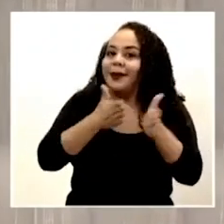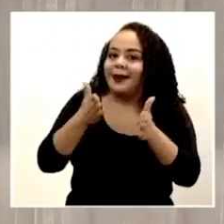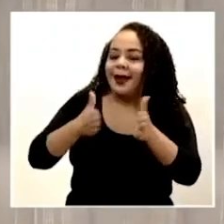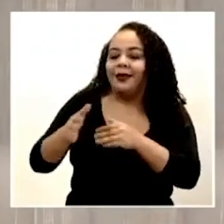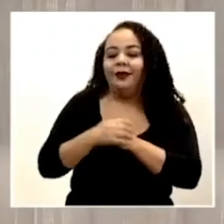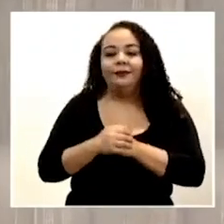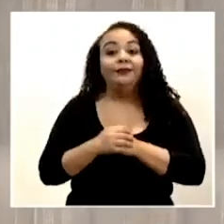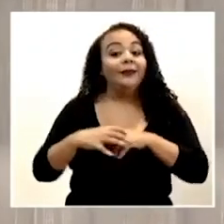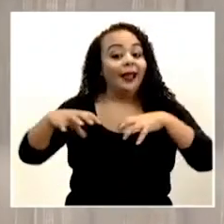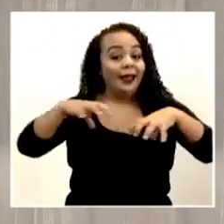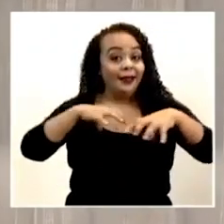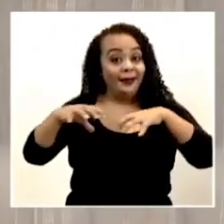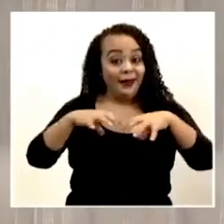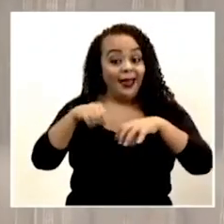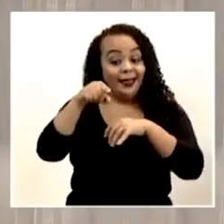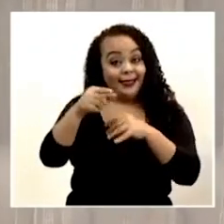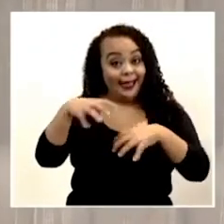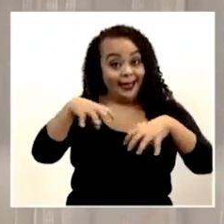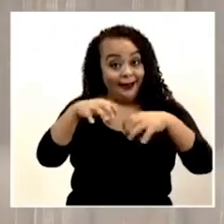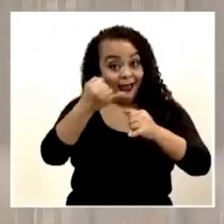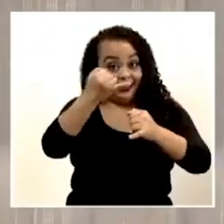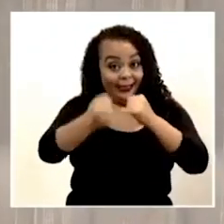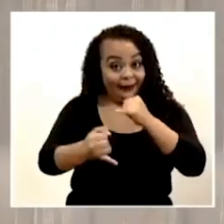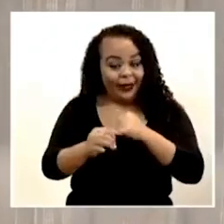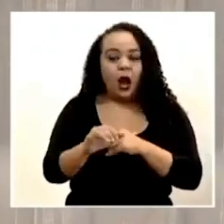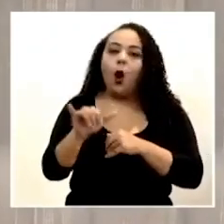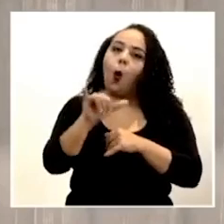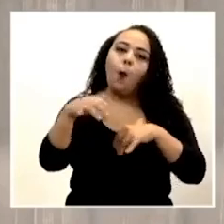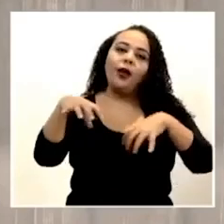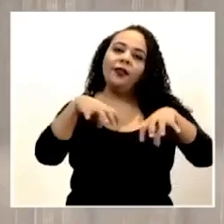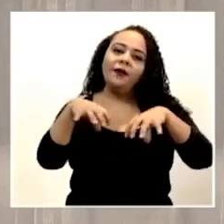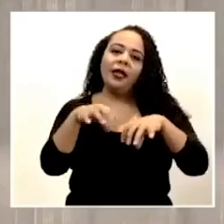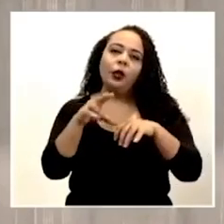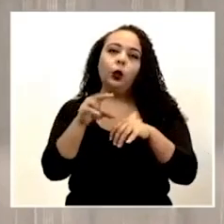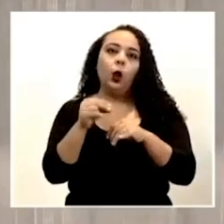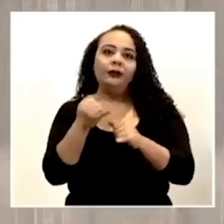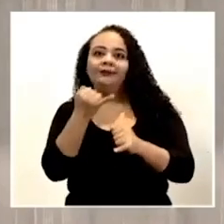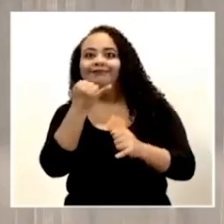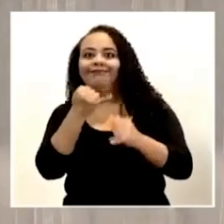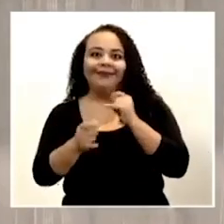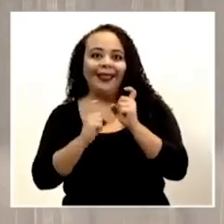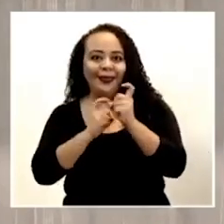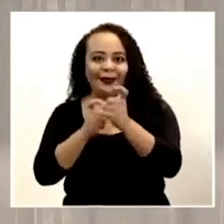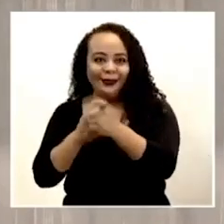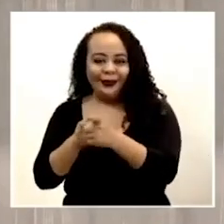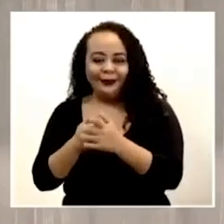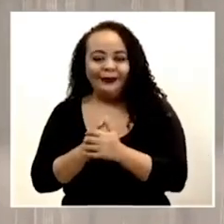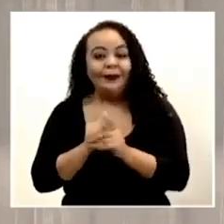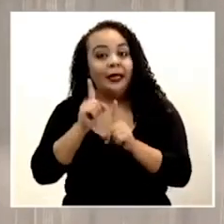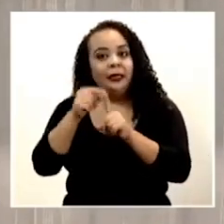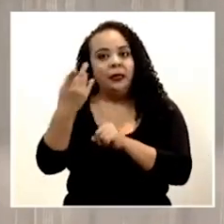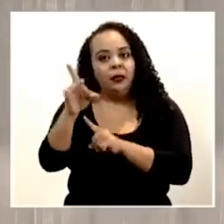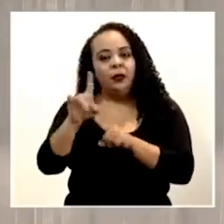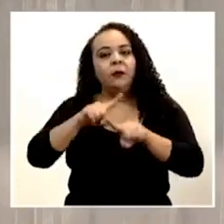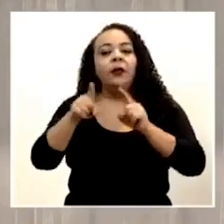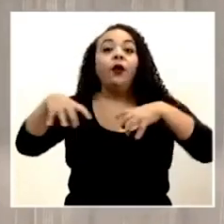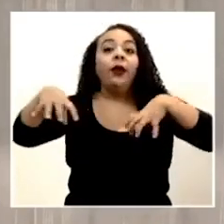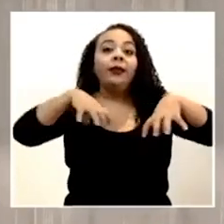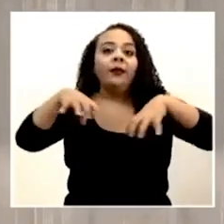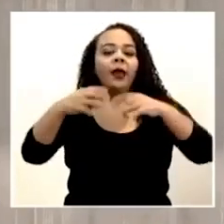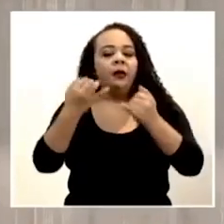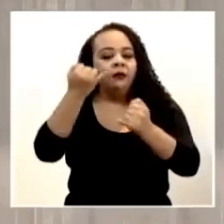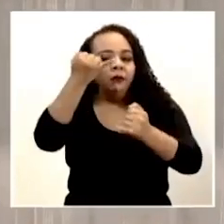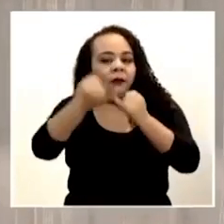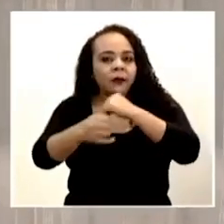La actividad, esa actividad de cierre como actividad, no que cierra la donación, que cierra hasta el 18, pero la actividad de